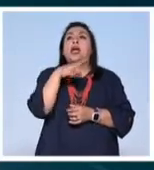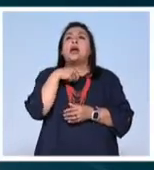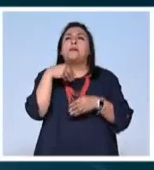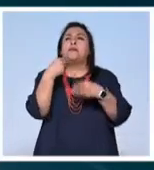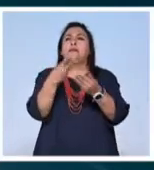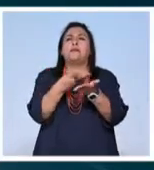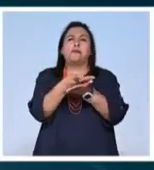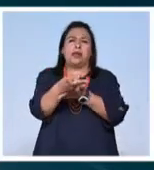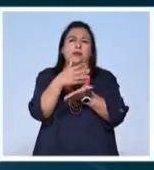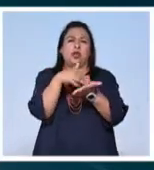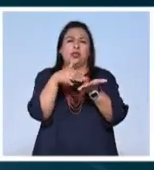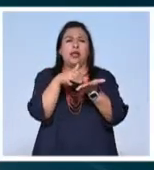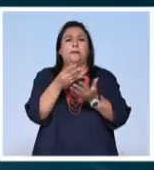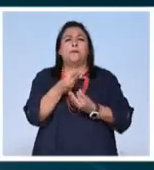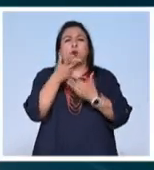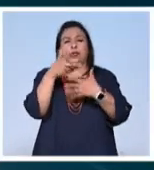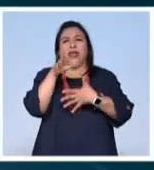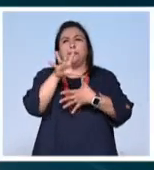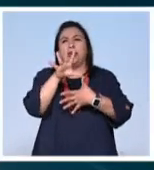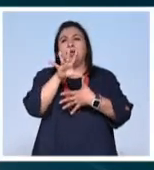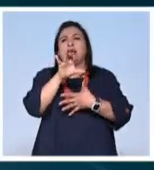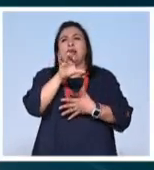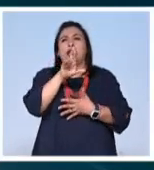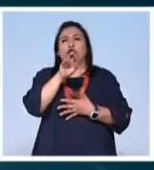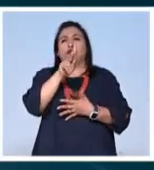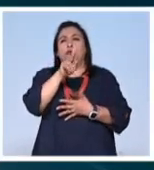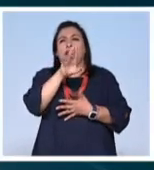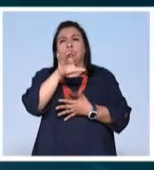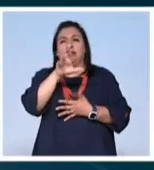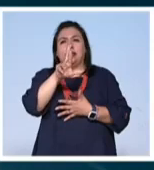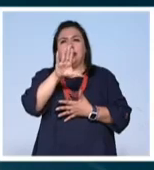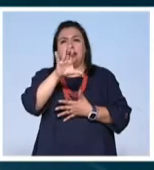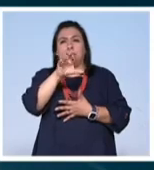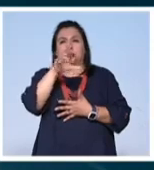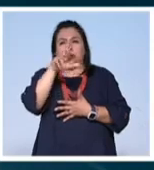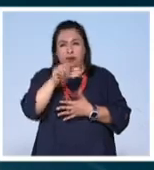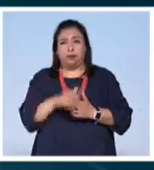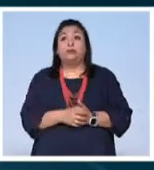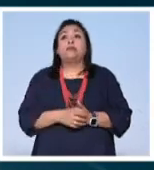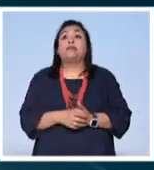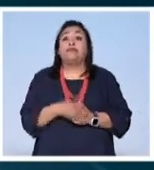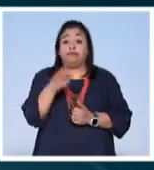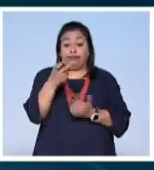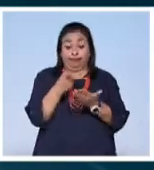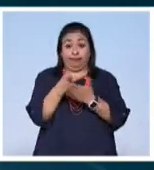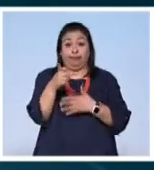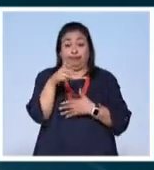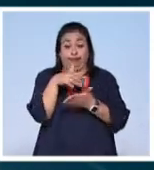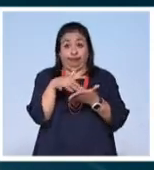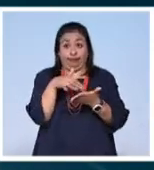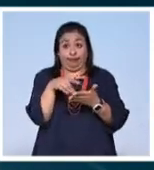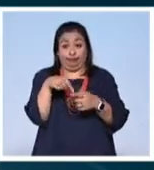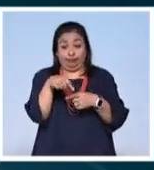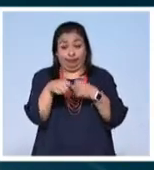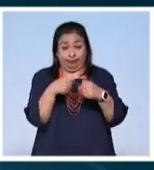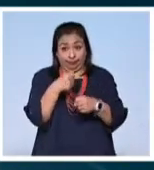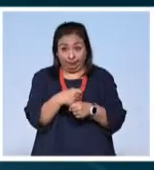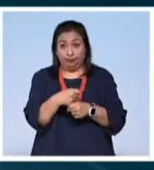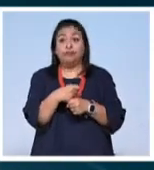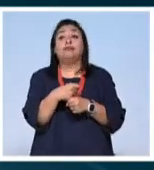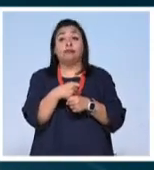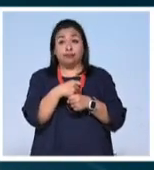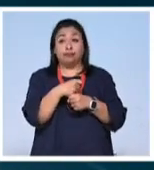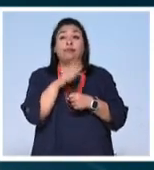entregará la distinción literaria Poeta de América Carlos Pellicier Cámara. La distinción literaria de este año que